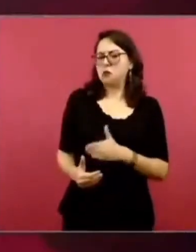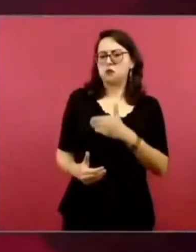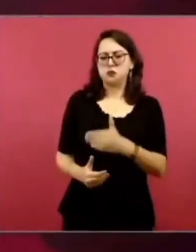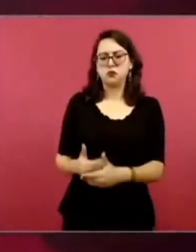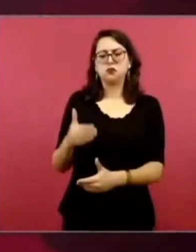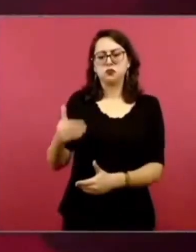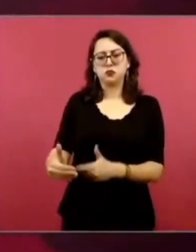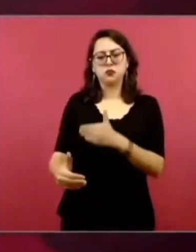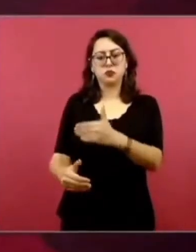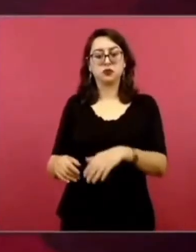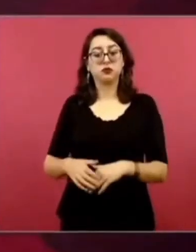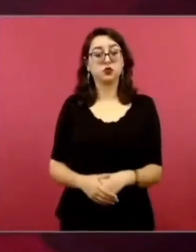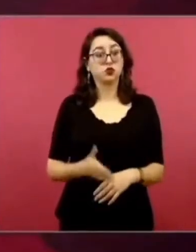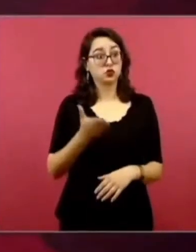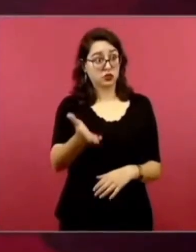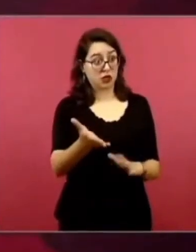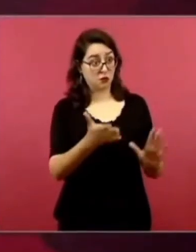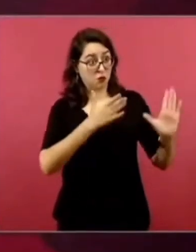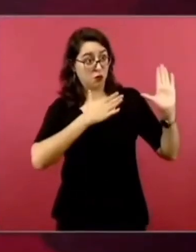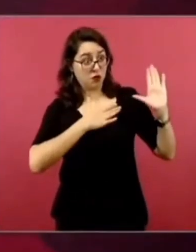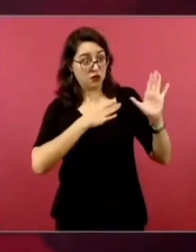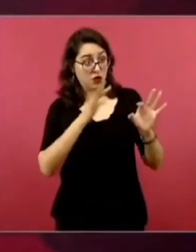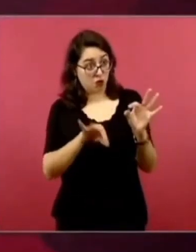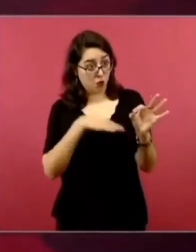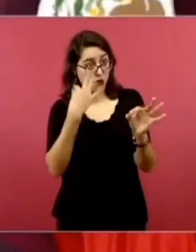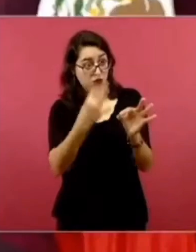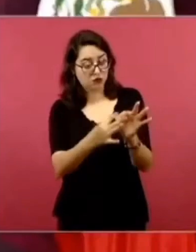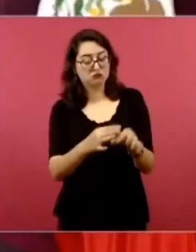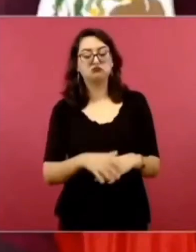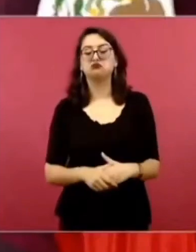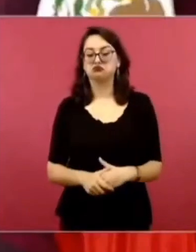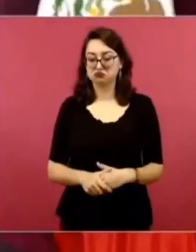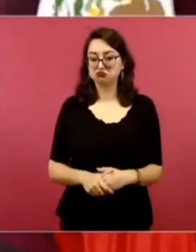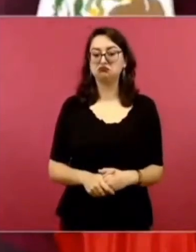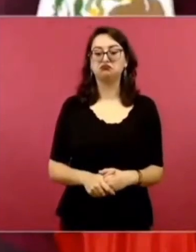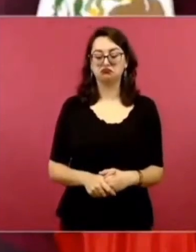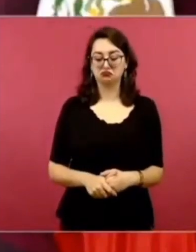¿Se cumplirá la promesa de campaña? Sí. Sí.